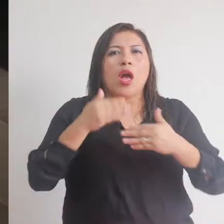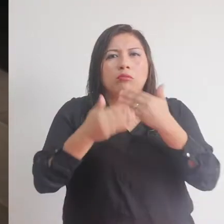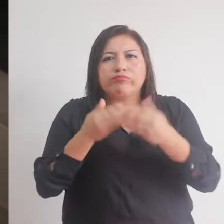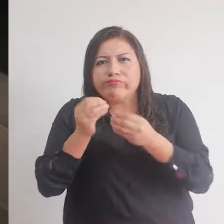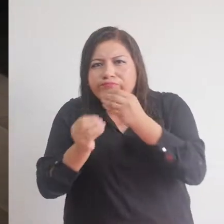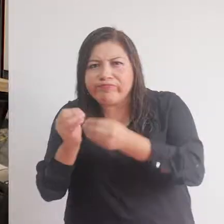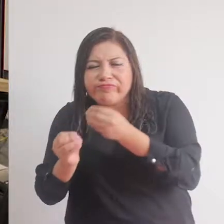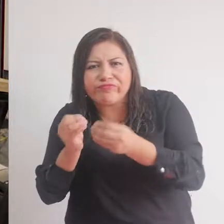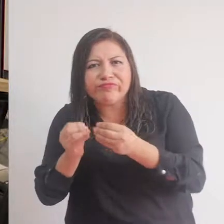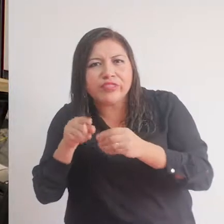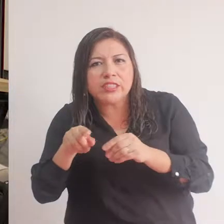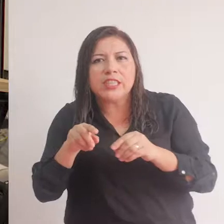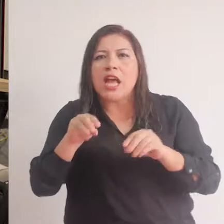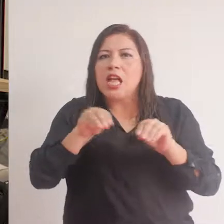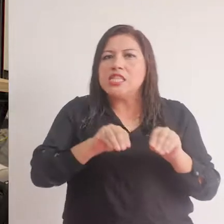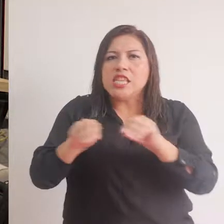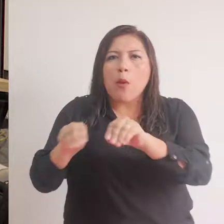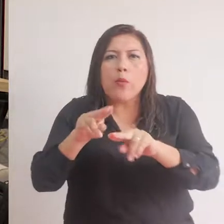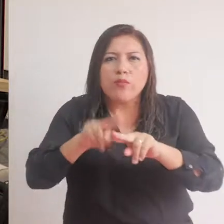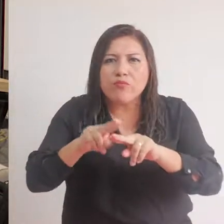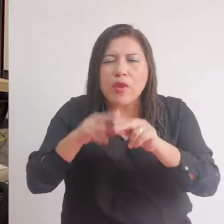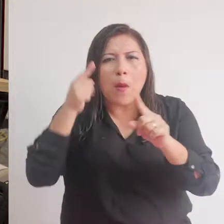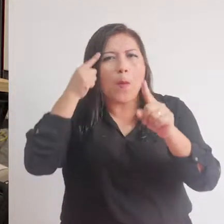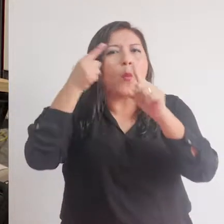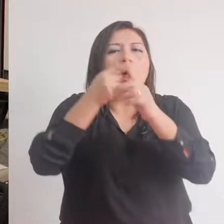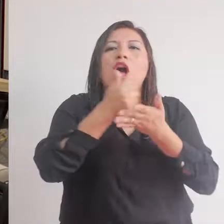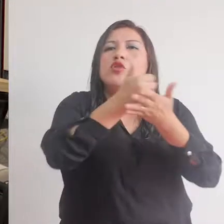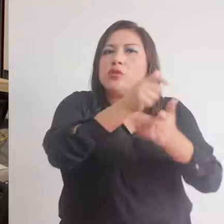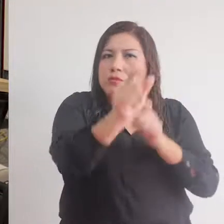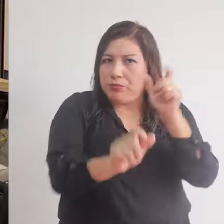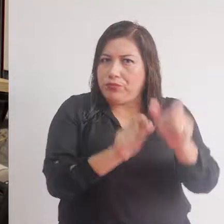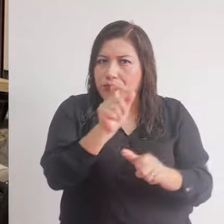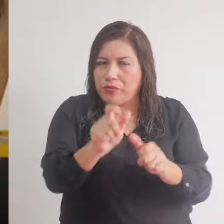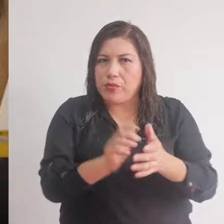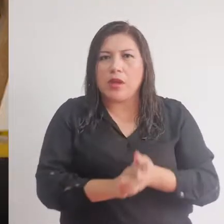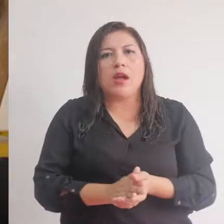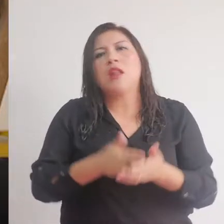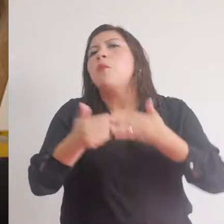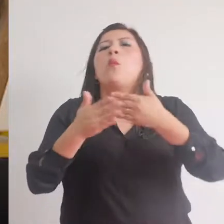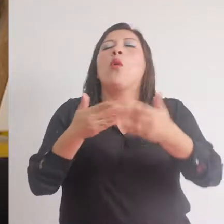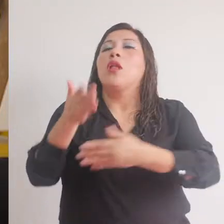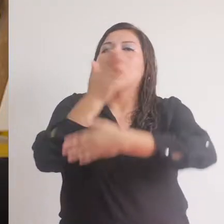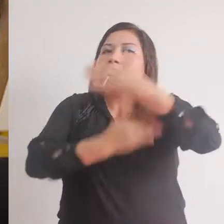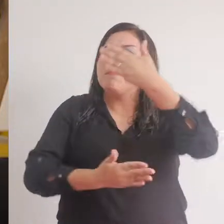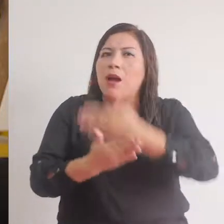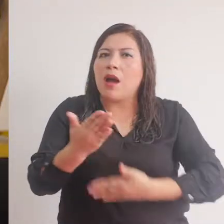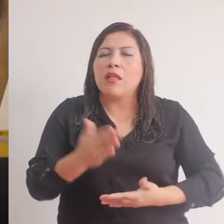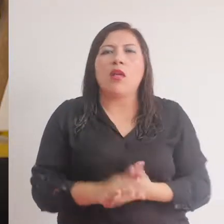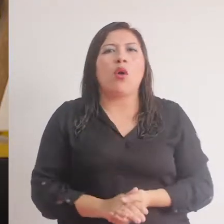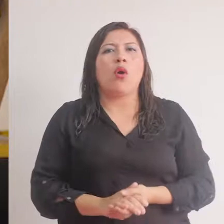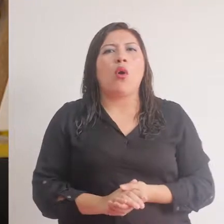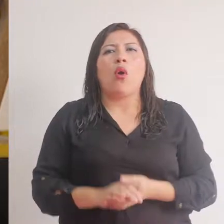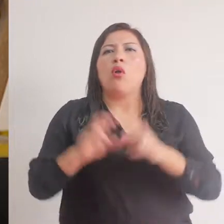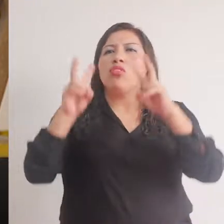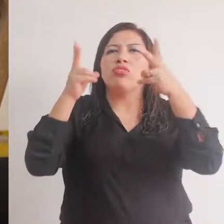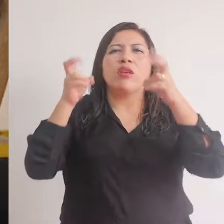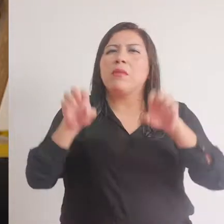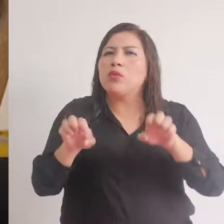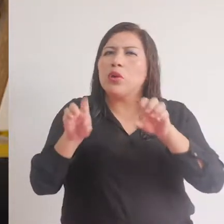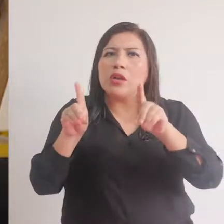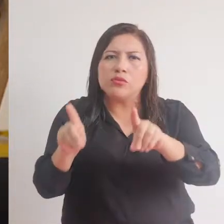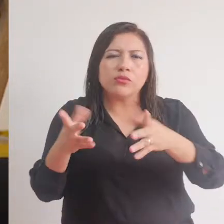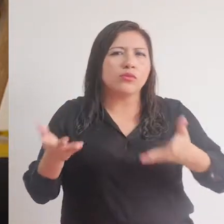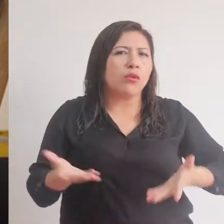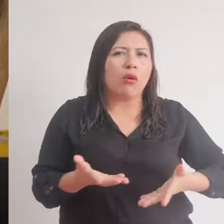Desarrollar mobiliario con propósito, con un propósito social, ya sea discapacidad, temas de